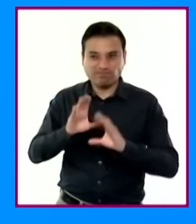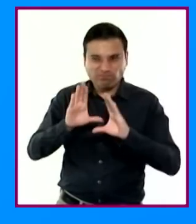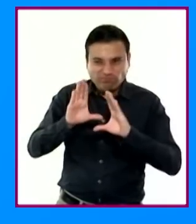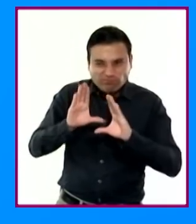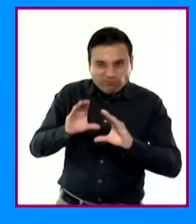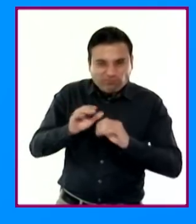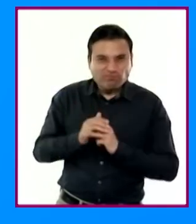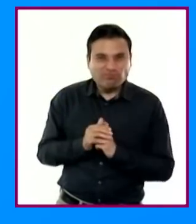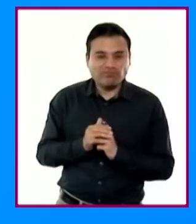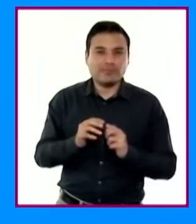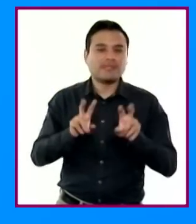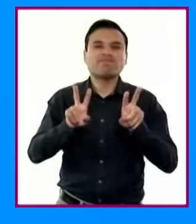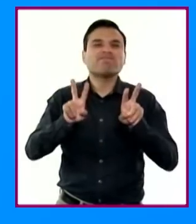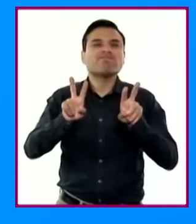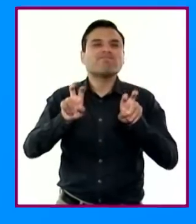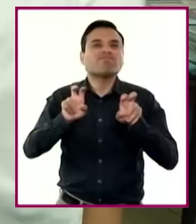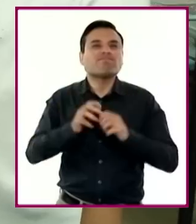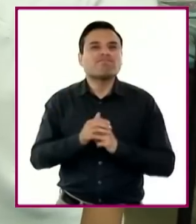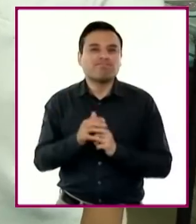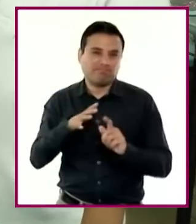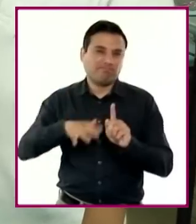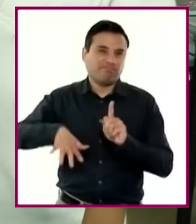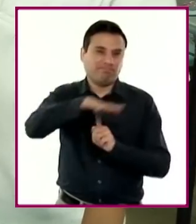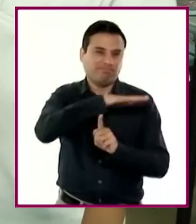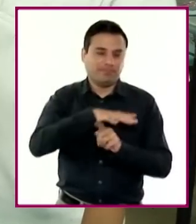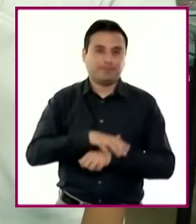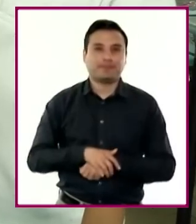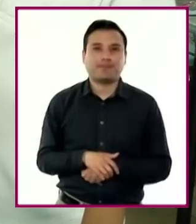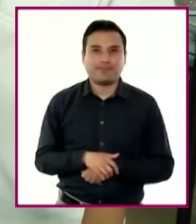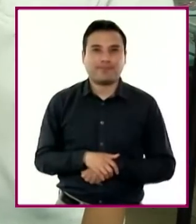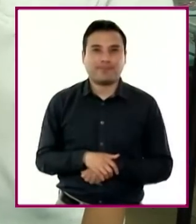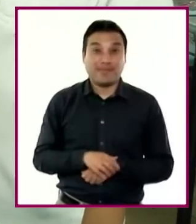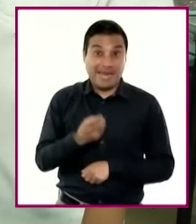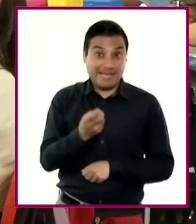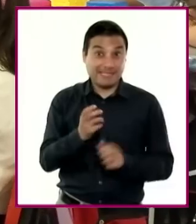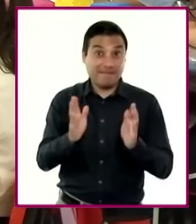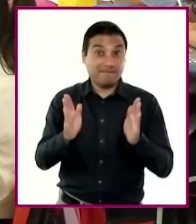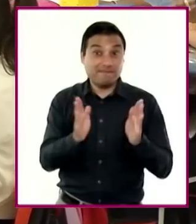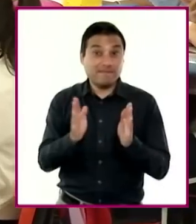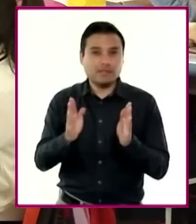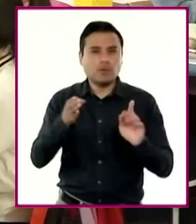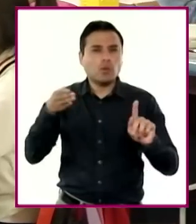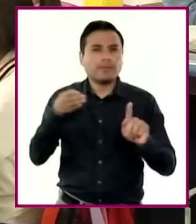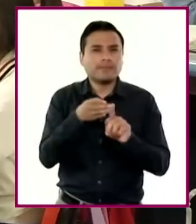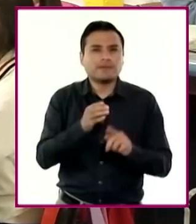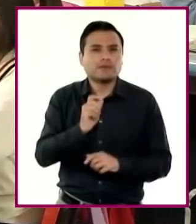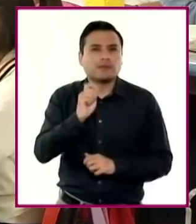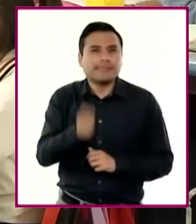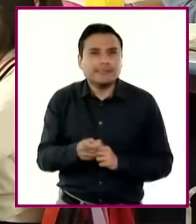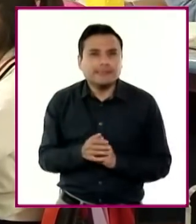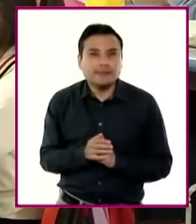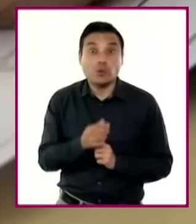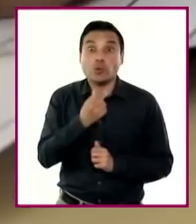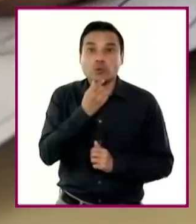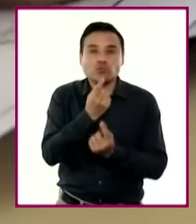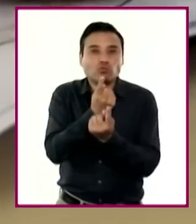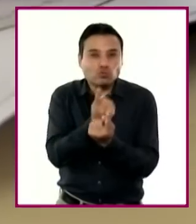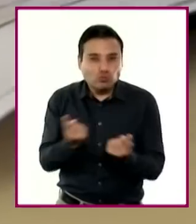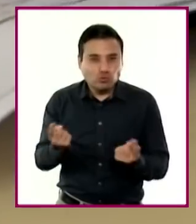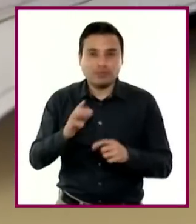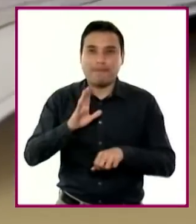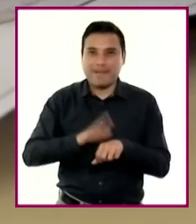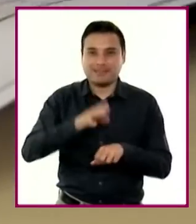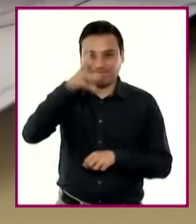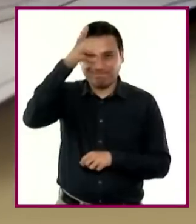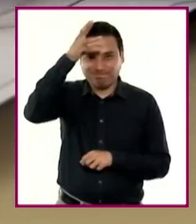características particulares del entorno. En esta fase, se busca diversificar los saberes de niñas y niños a partir